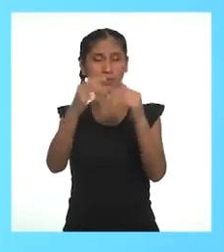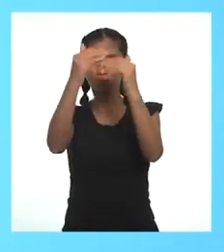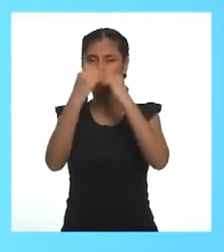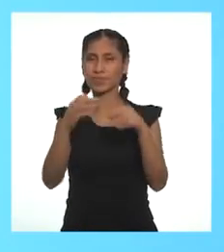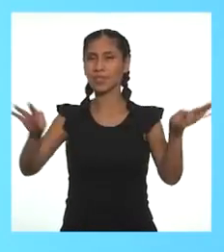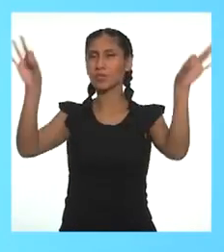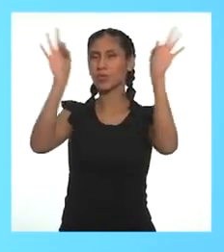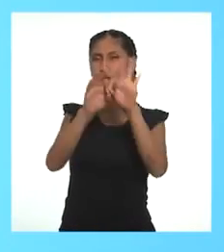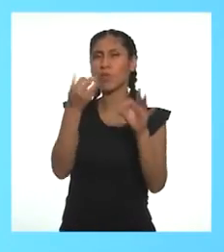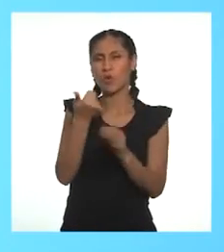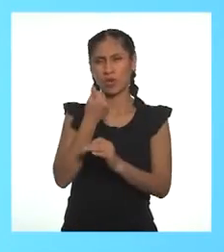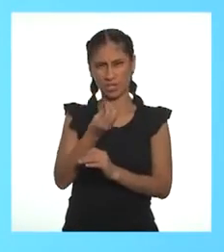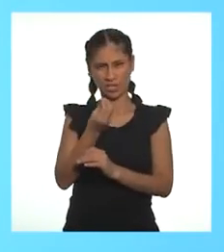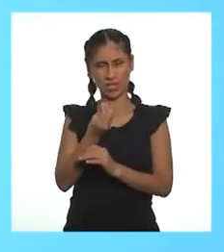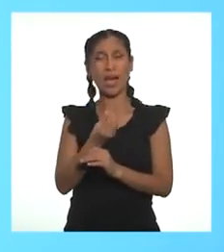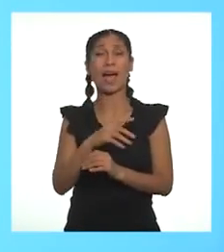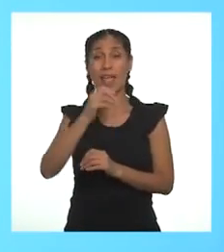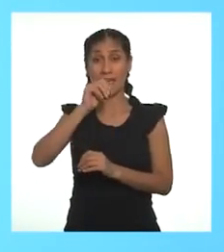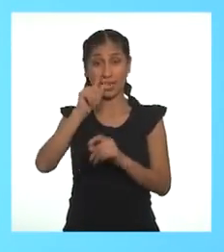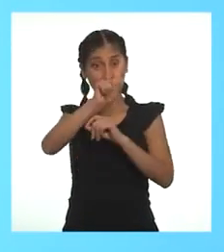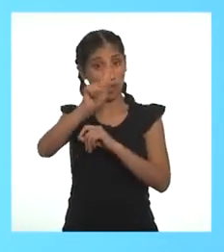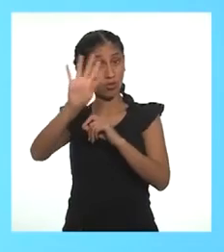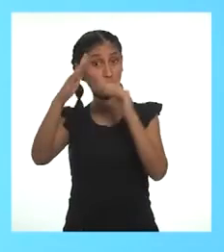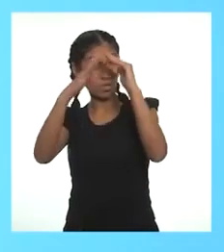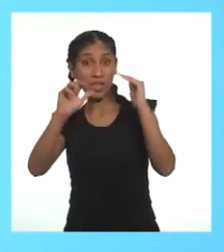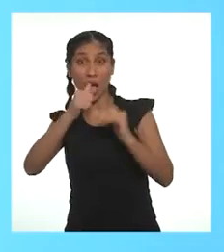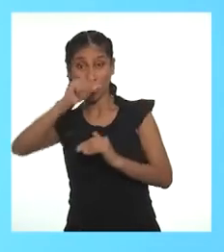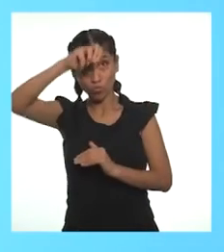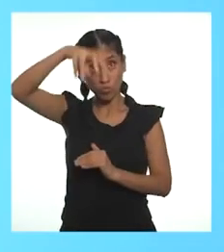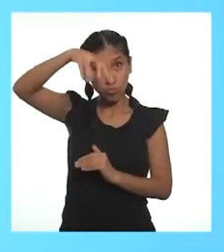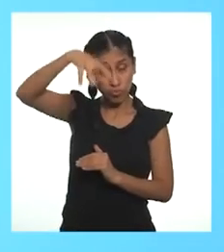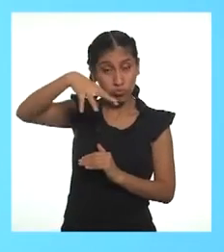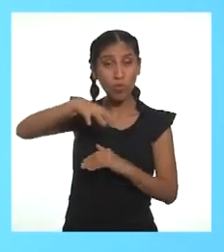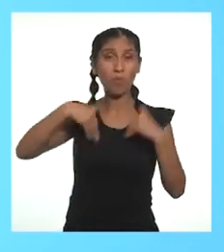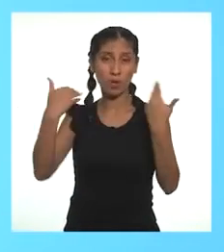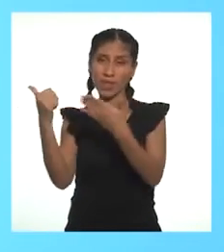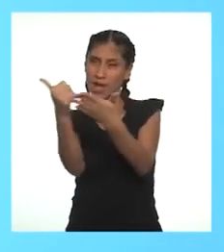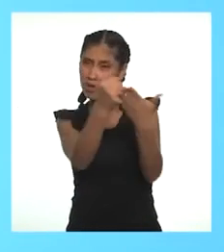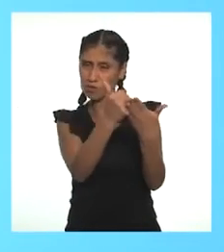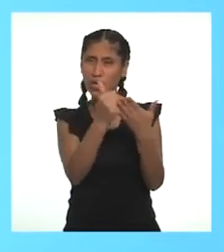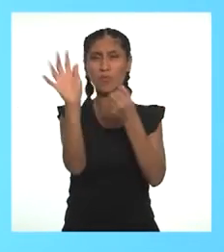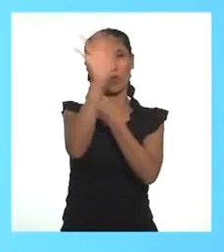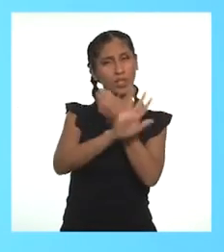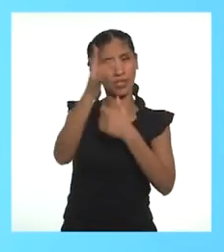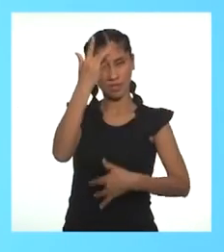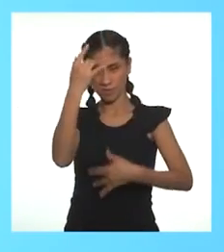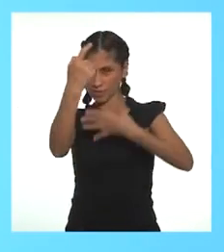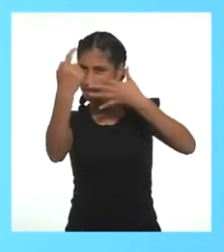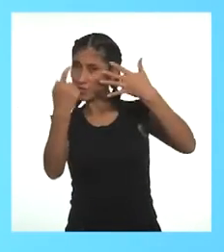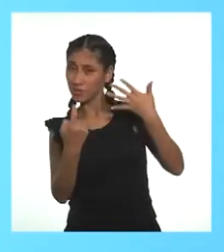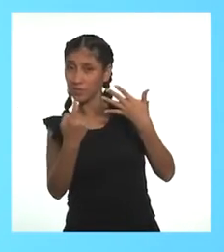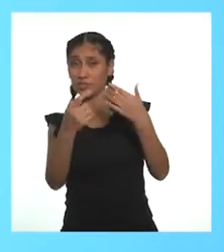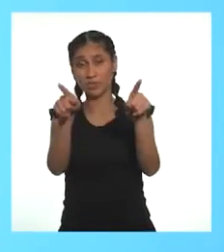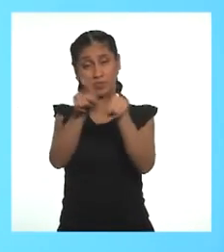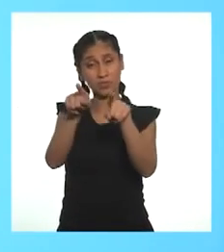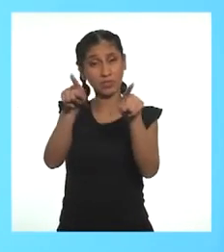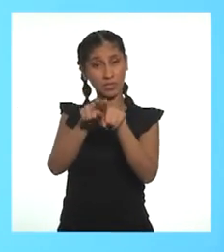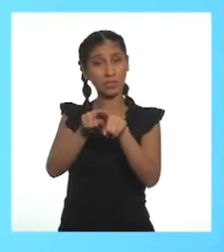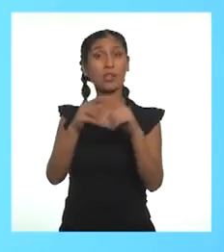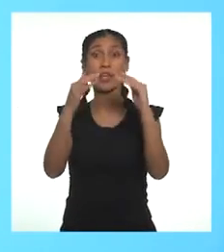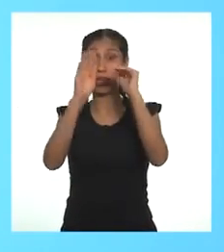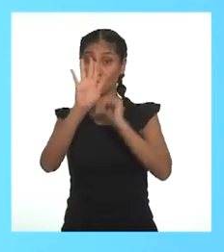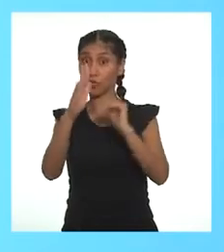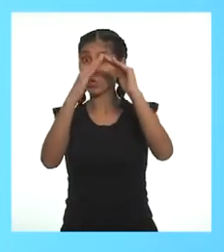también es importante porque permite prevenir enfermedades y muertes provocadas por el agua insalubre y las condiciones deficientes de saneamiento,